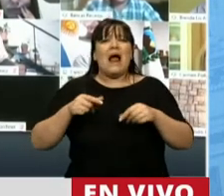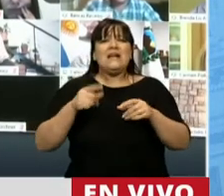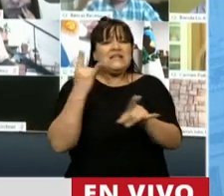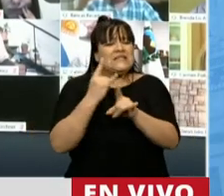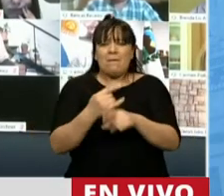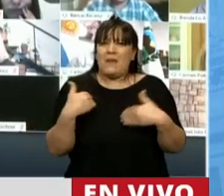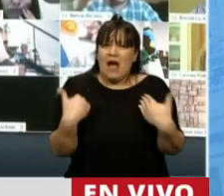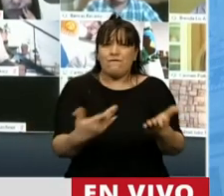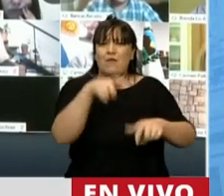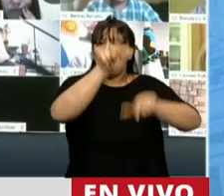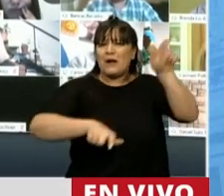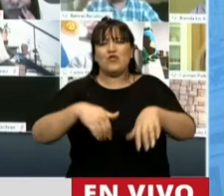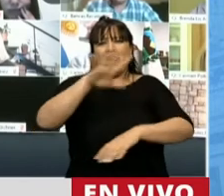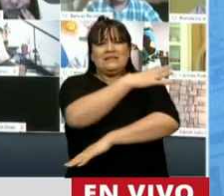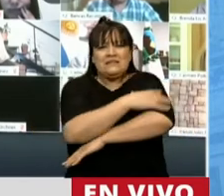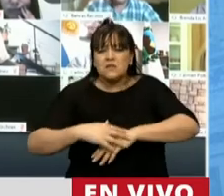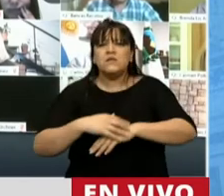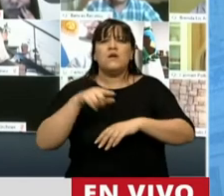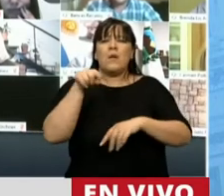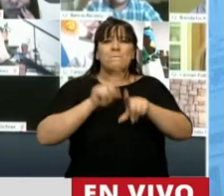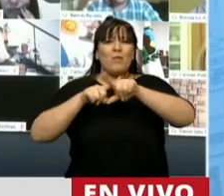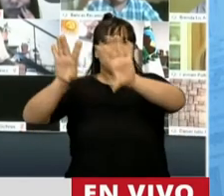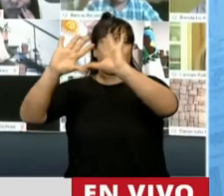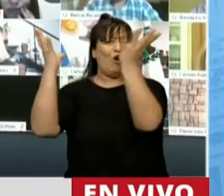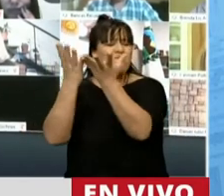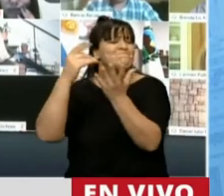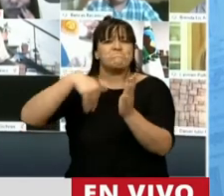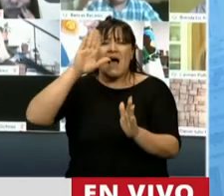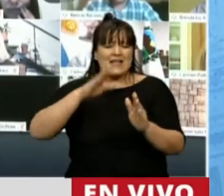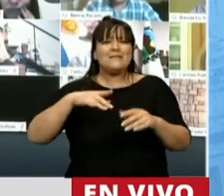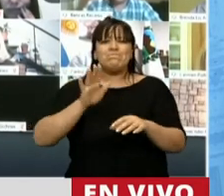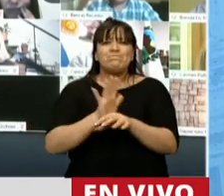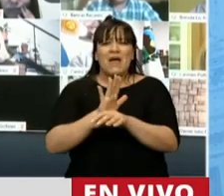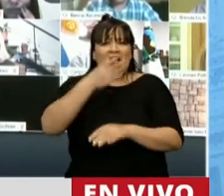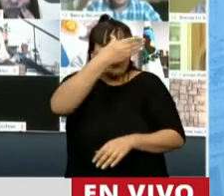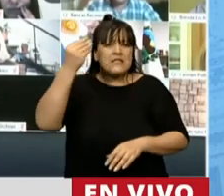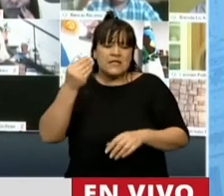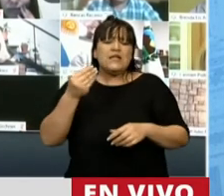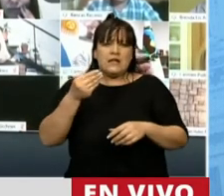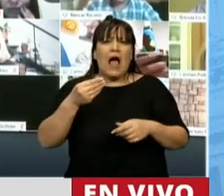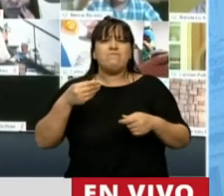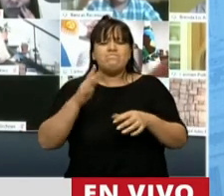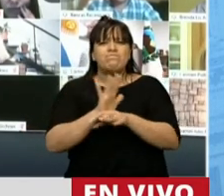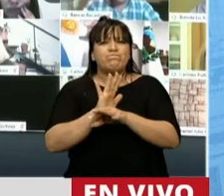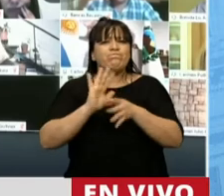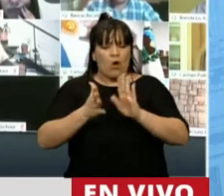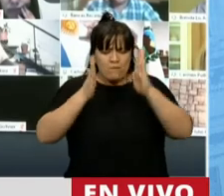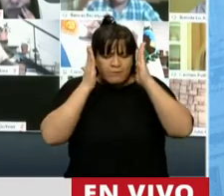En momentos de crisis internacional apostó al mercado interno, a la producción nacional y a sostener los postes o trabajos con políticas